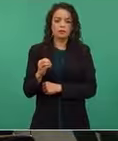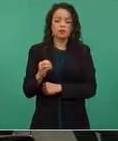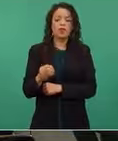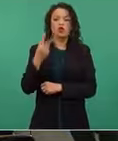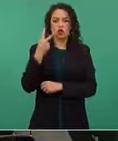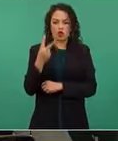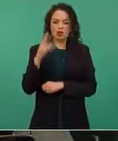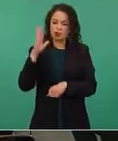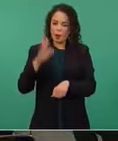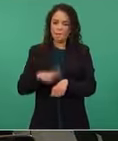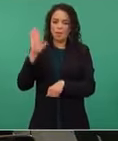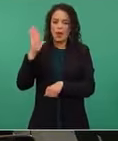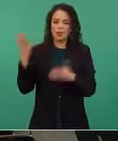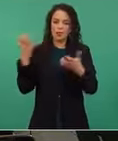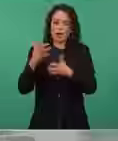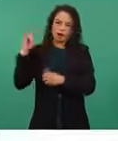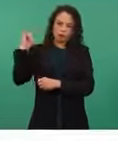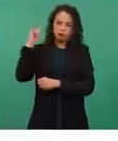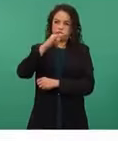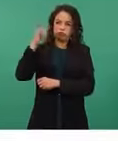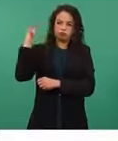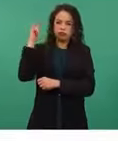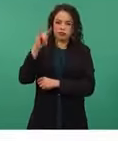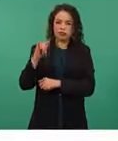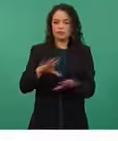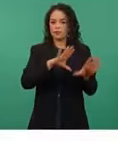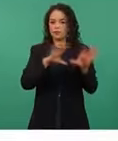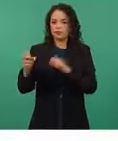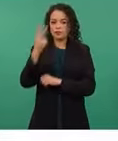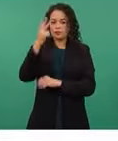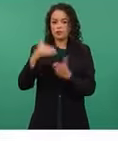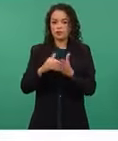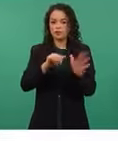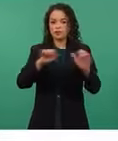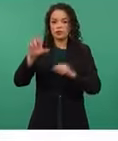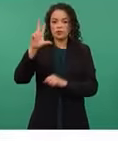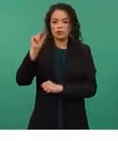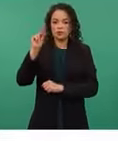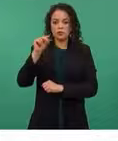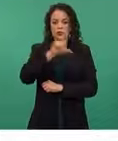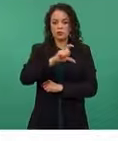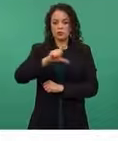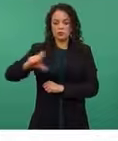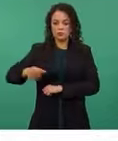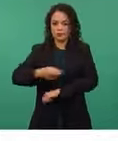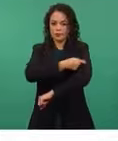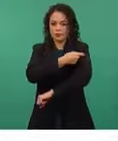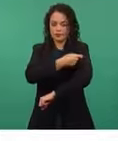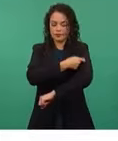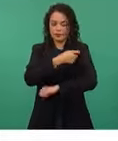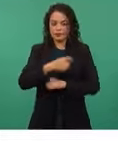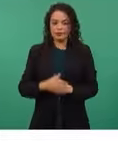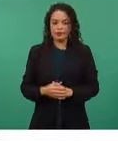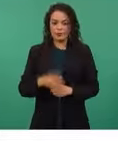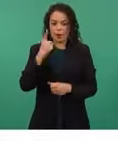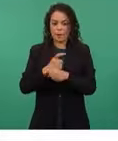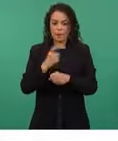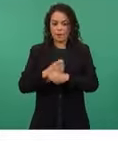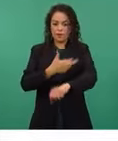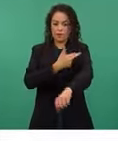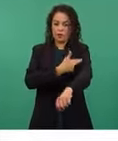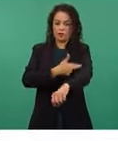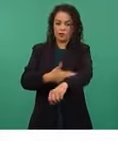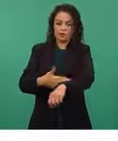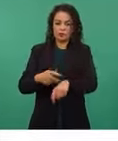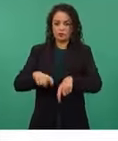rutas aéreas para distribuir 502 mil 680 dosis. En la ruta número uno se